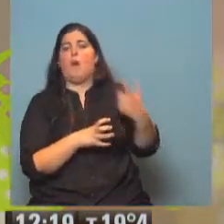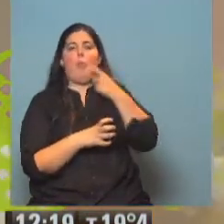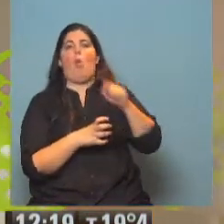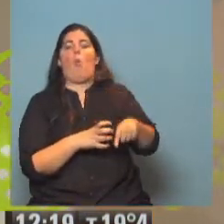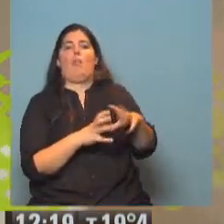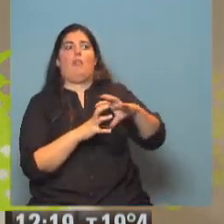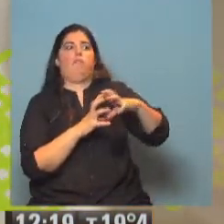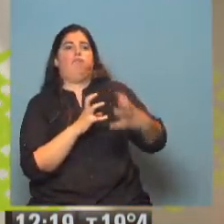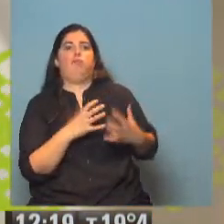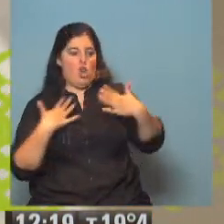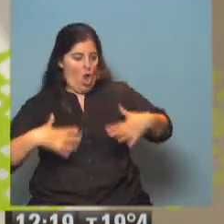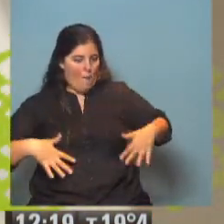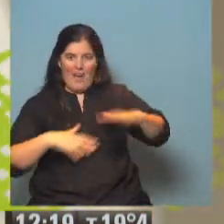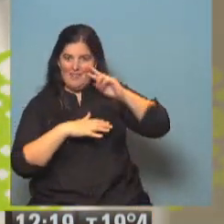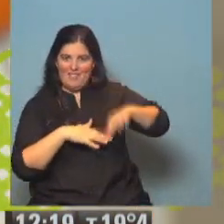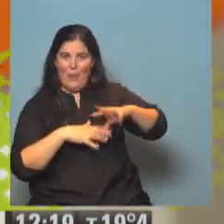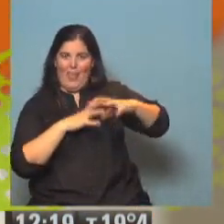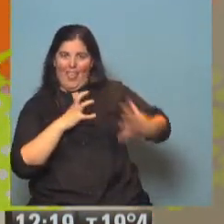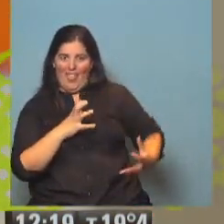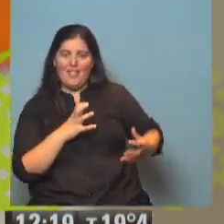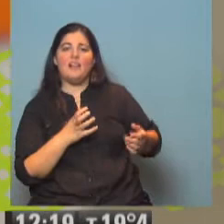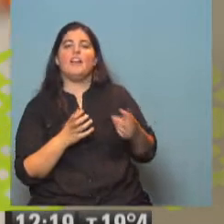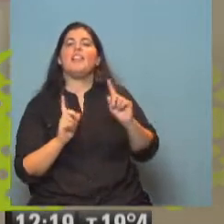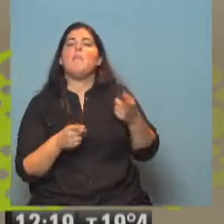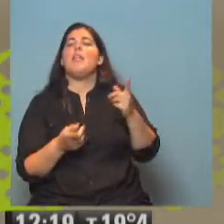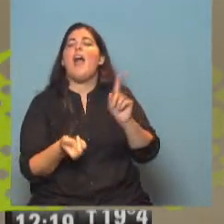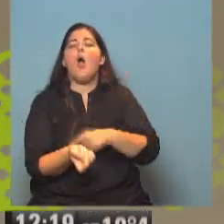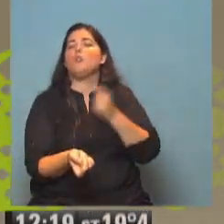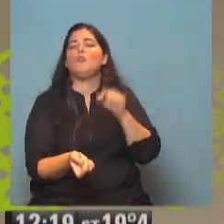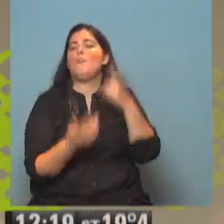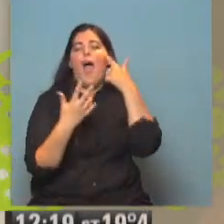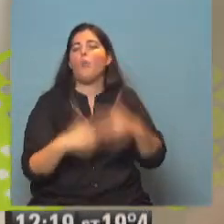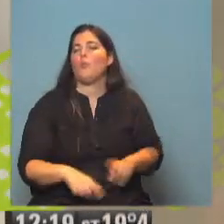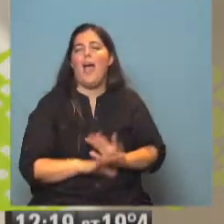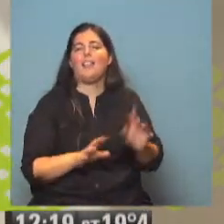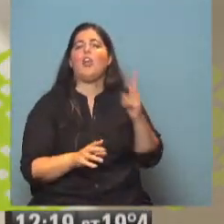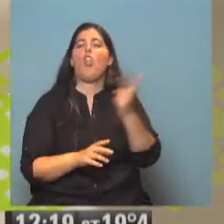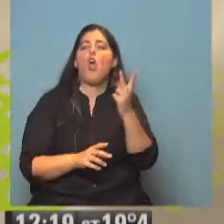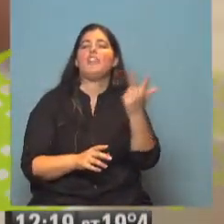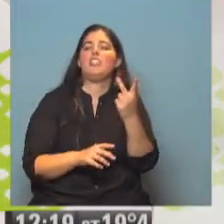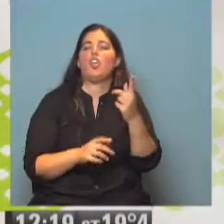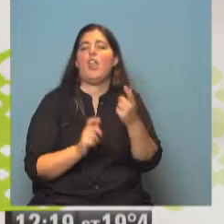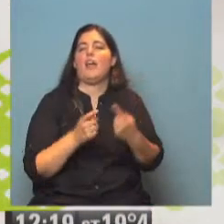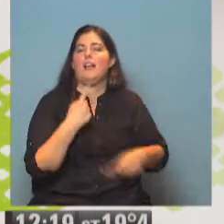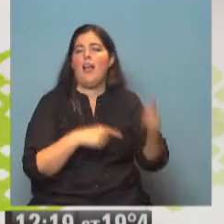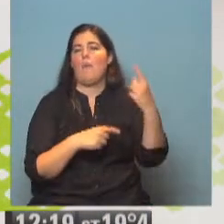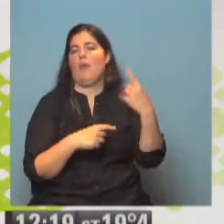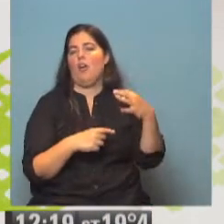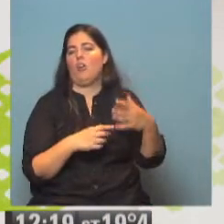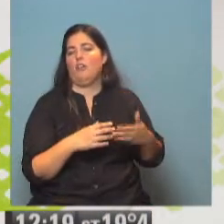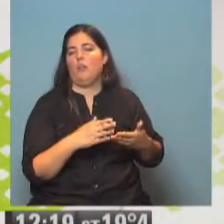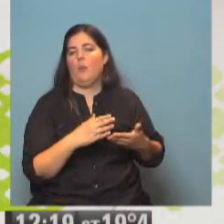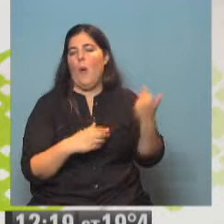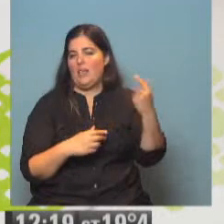el volumen que tiene la ropa. Entonces... Y aparte se va a acostumbrar automáticamente que cada dos o tres horas se la tiene que vaciarla. Tiene que